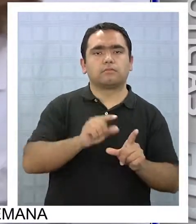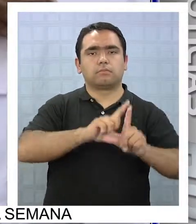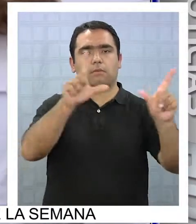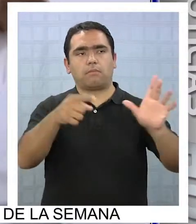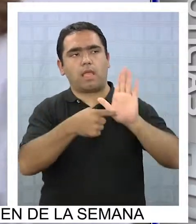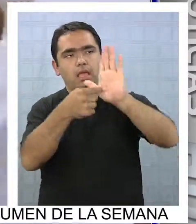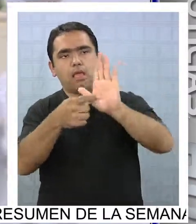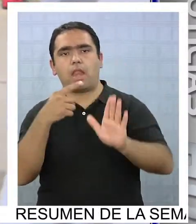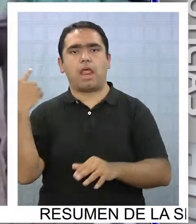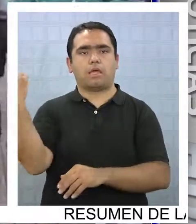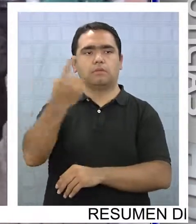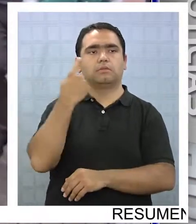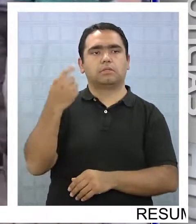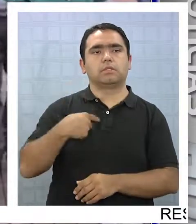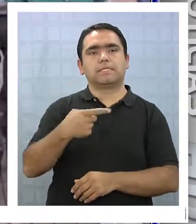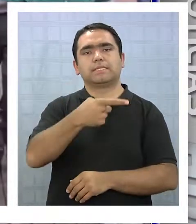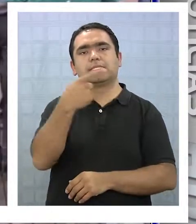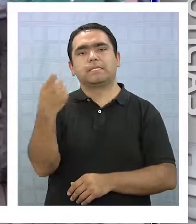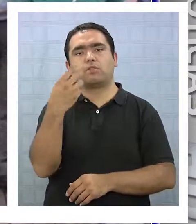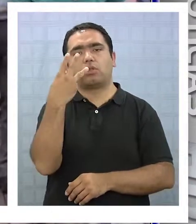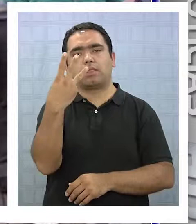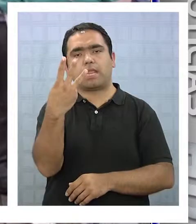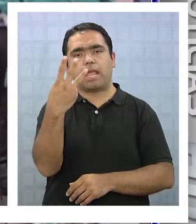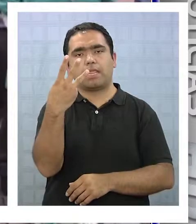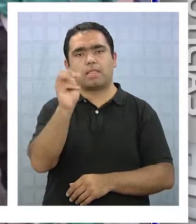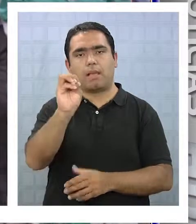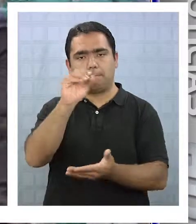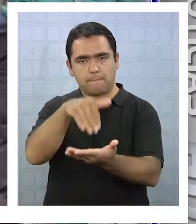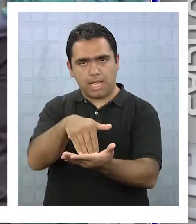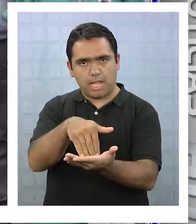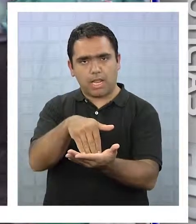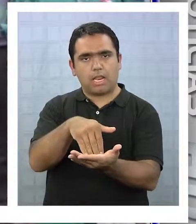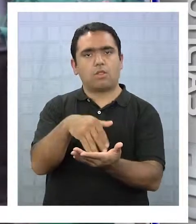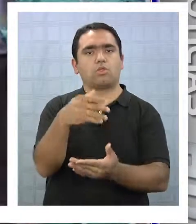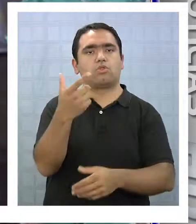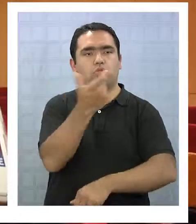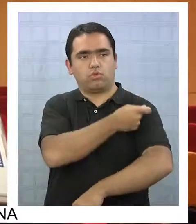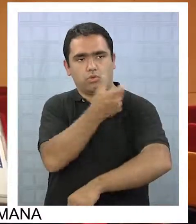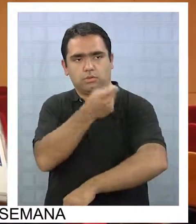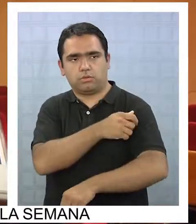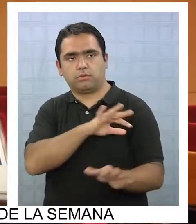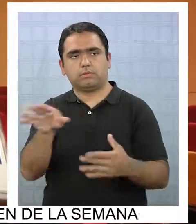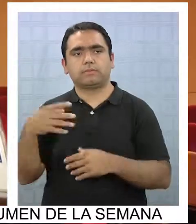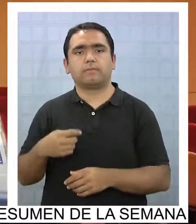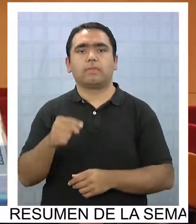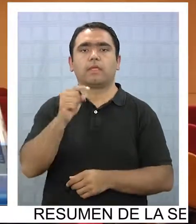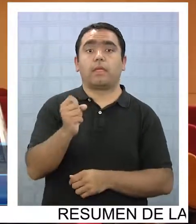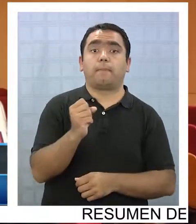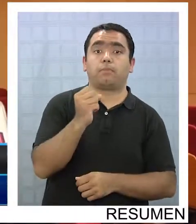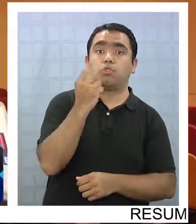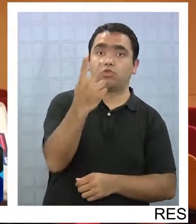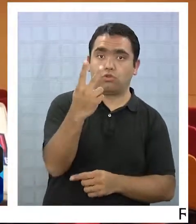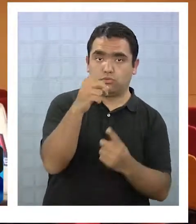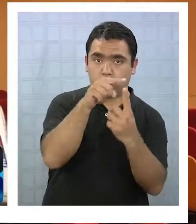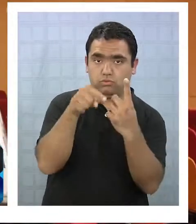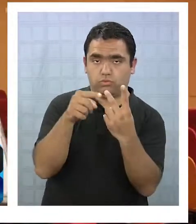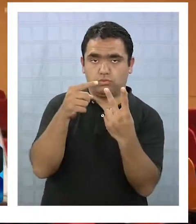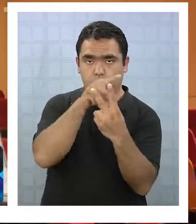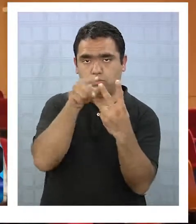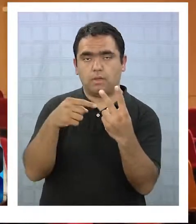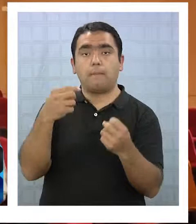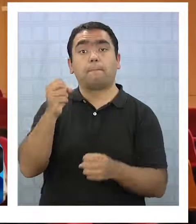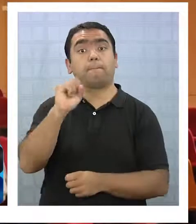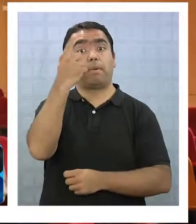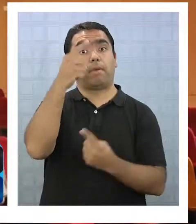este año aplicará 130.000 dosis. Esta vacuna consta de dos dosis. La primera va a ser aplicada este